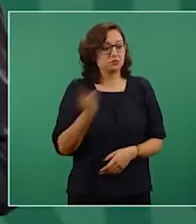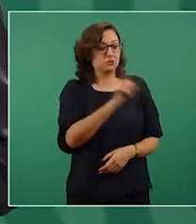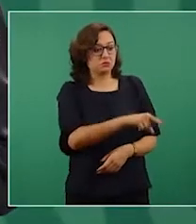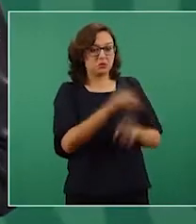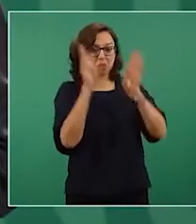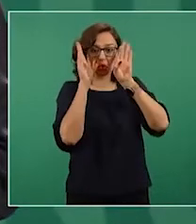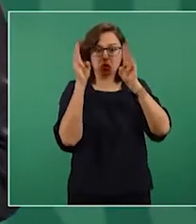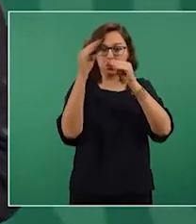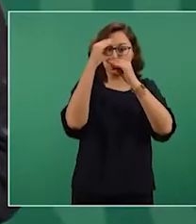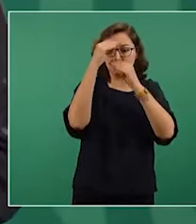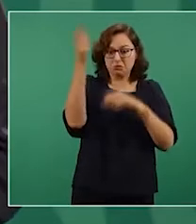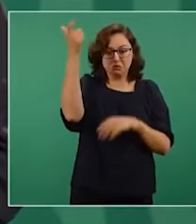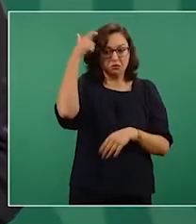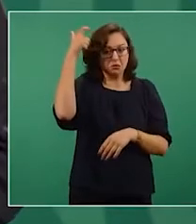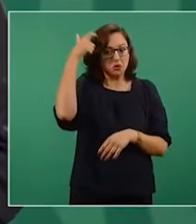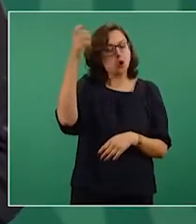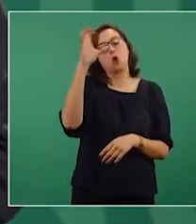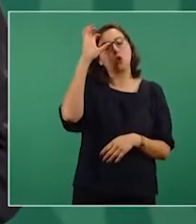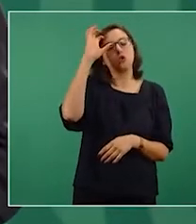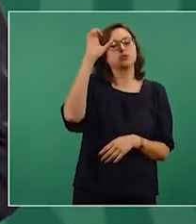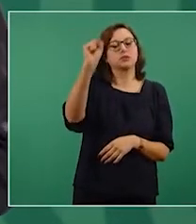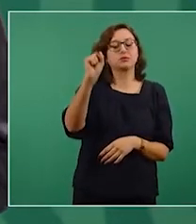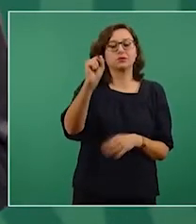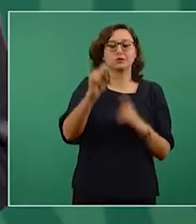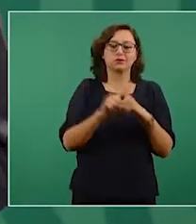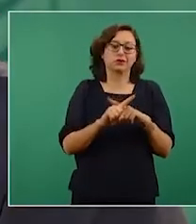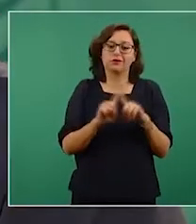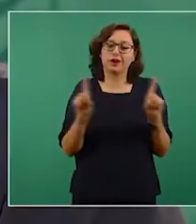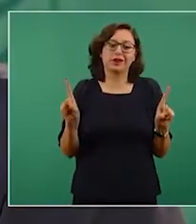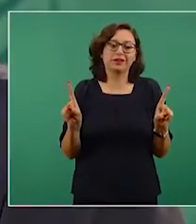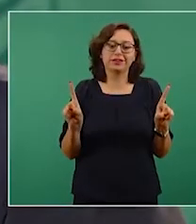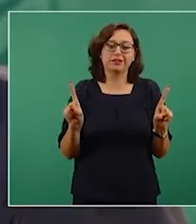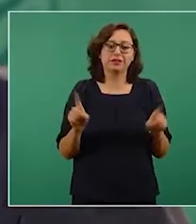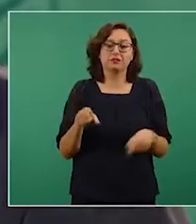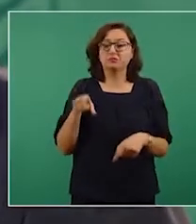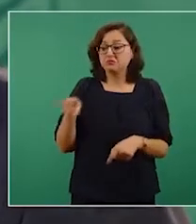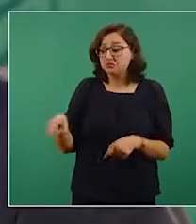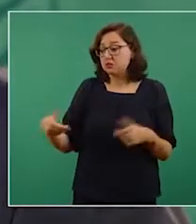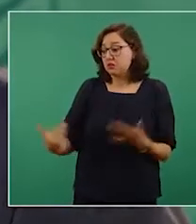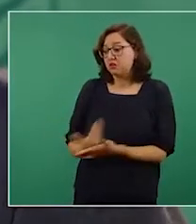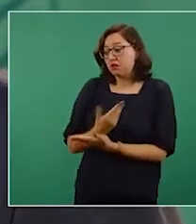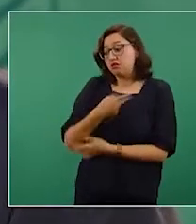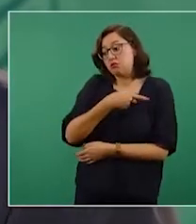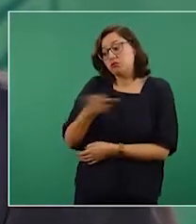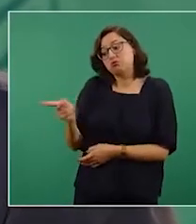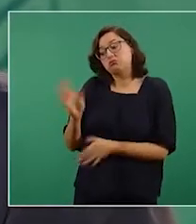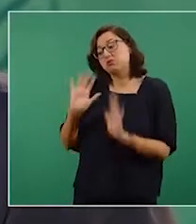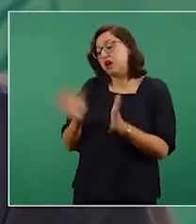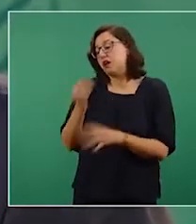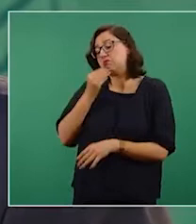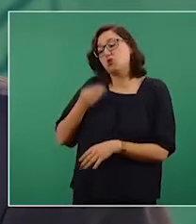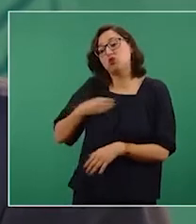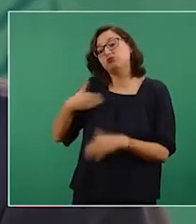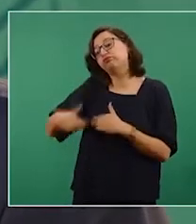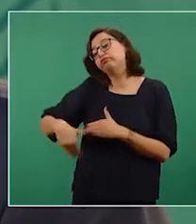piensa que el que nace pobre muere pobre